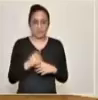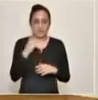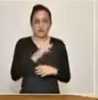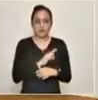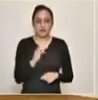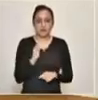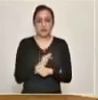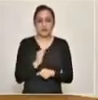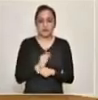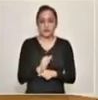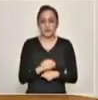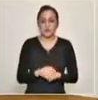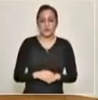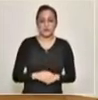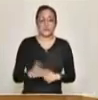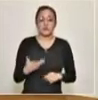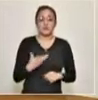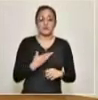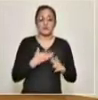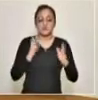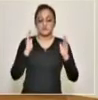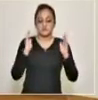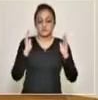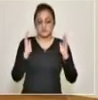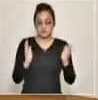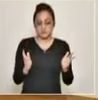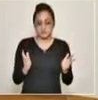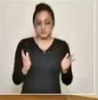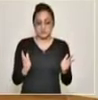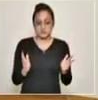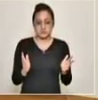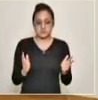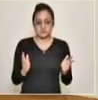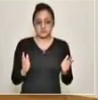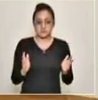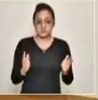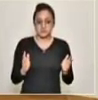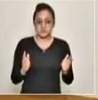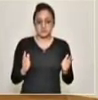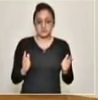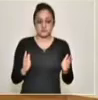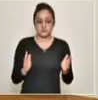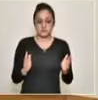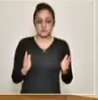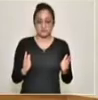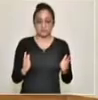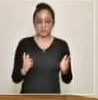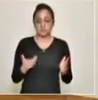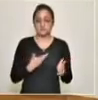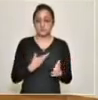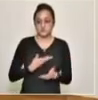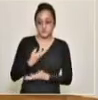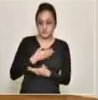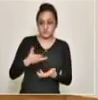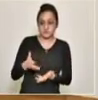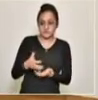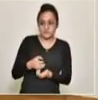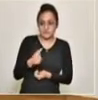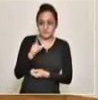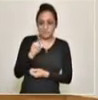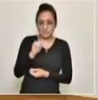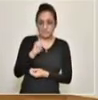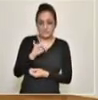poder obtener la riqueza esta nacional de litio.